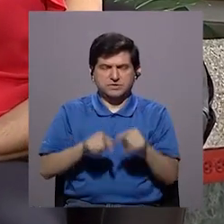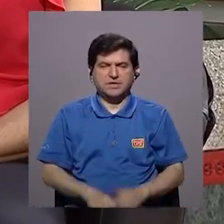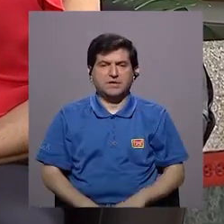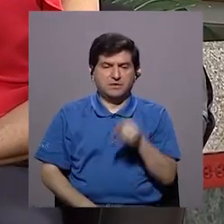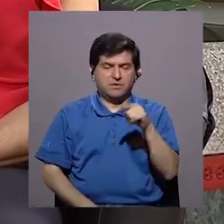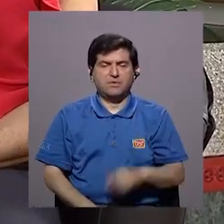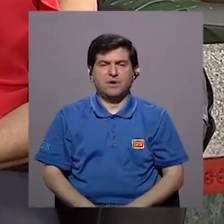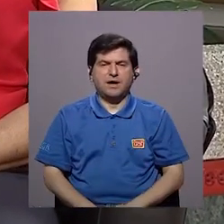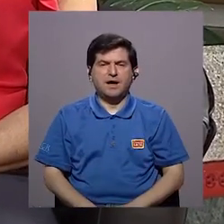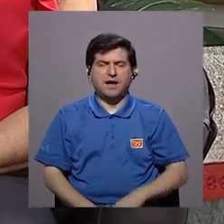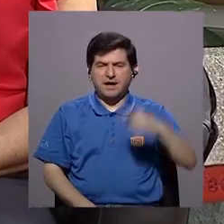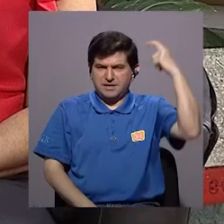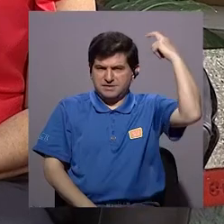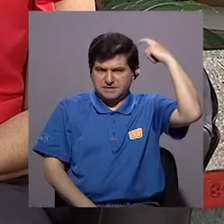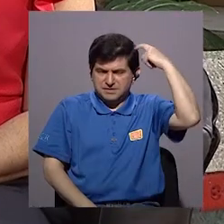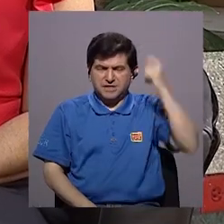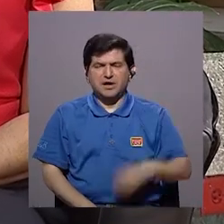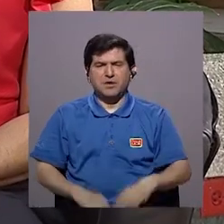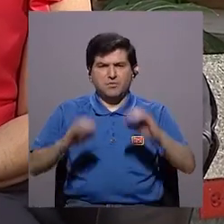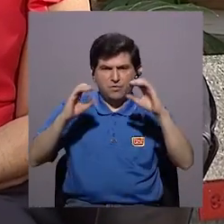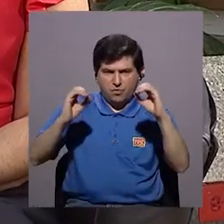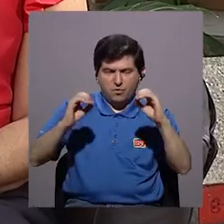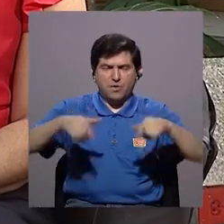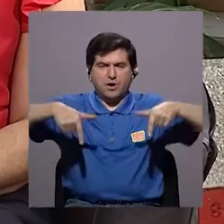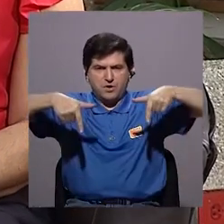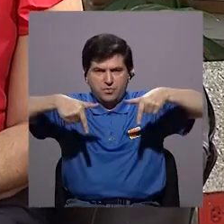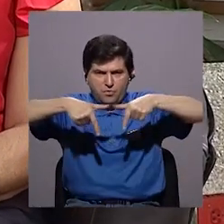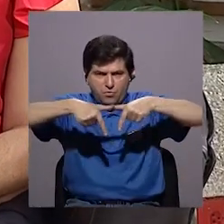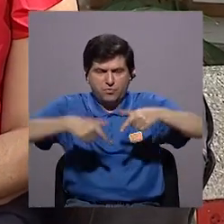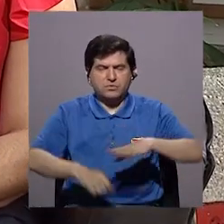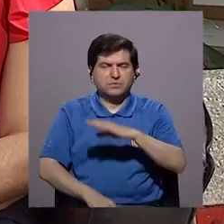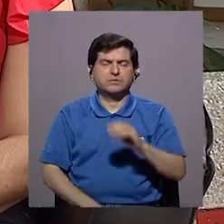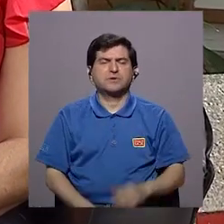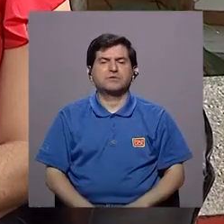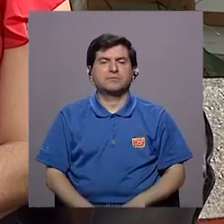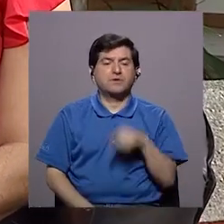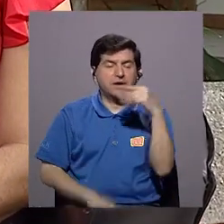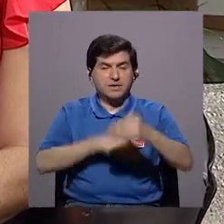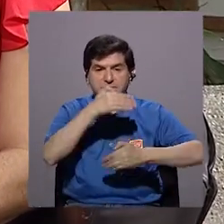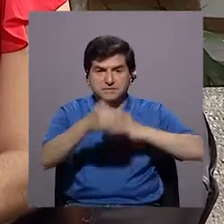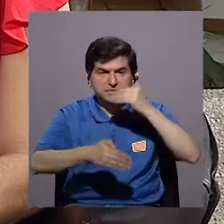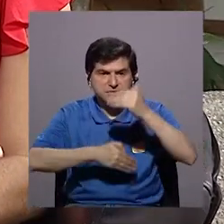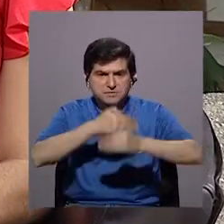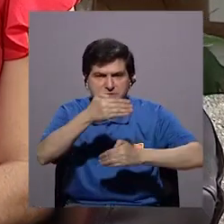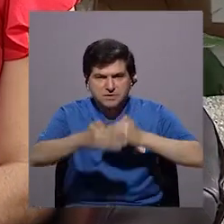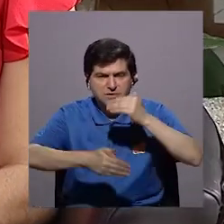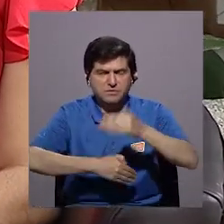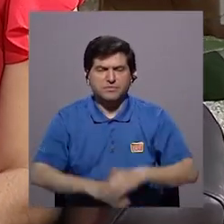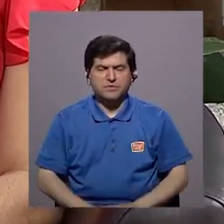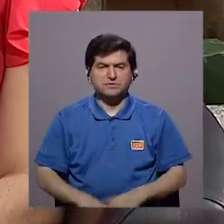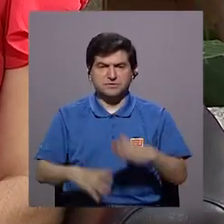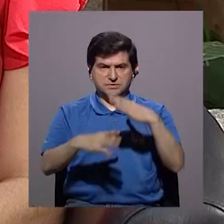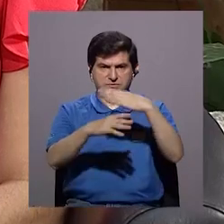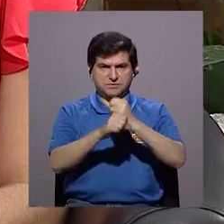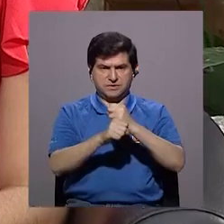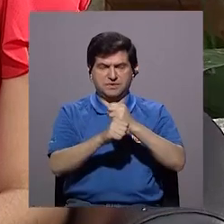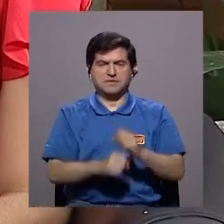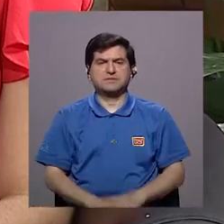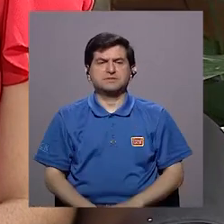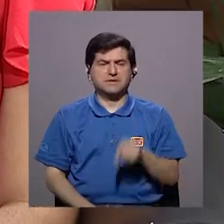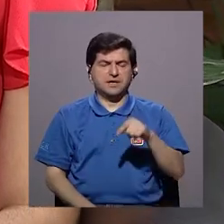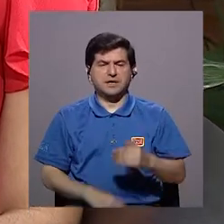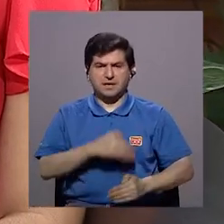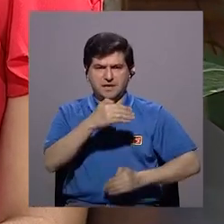desde las señales cerebrales, señales ováricas, señales uterinas y señales al cuello, que van a ir paulatinamente haciendo